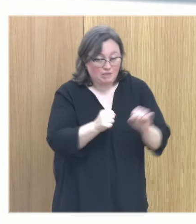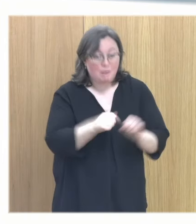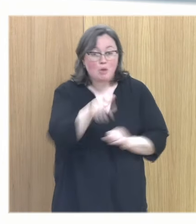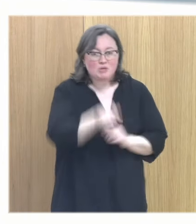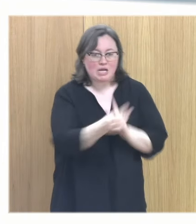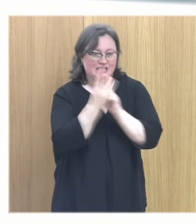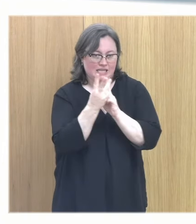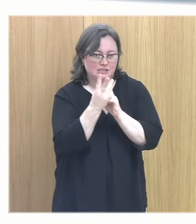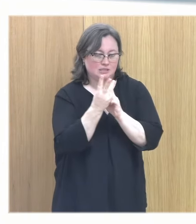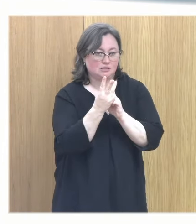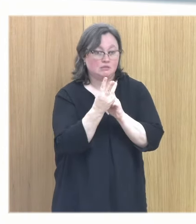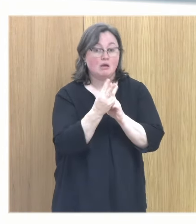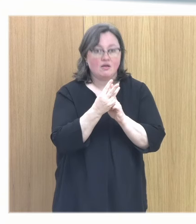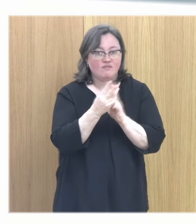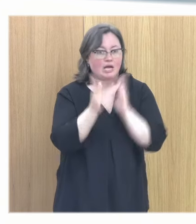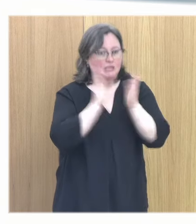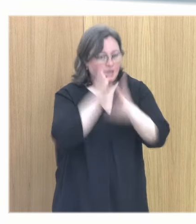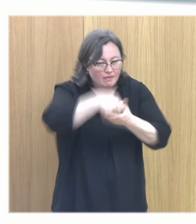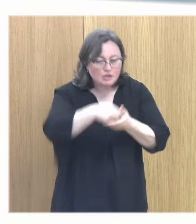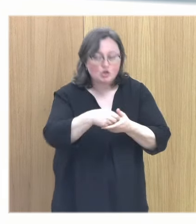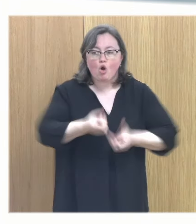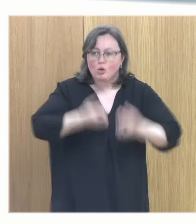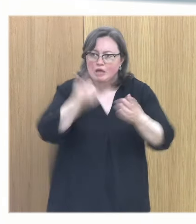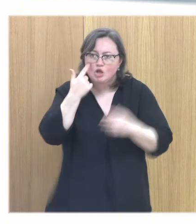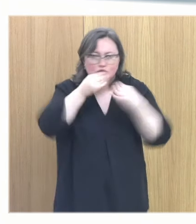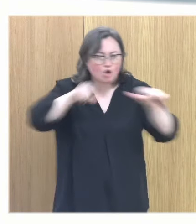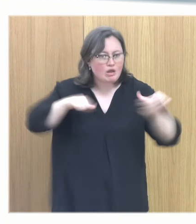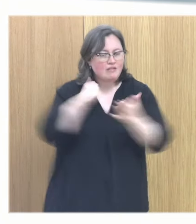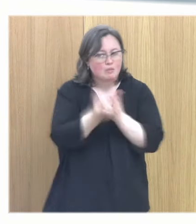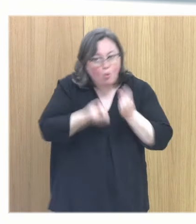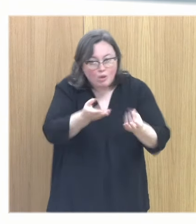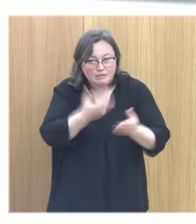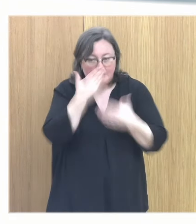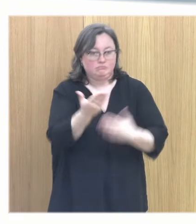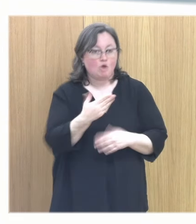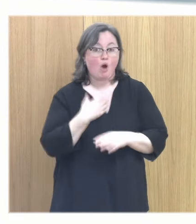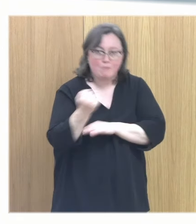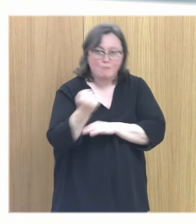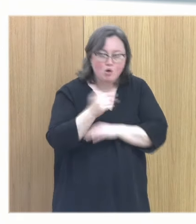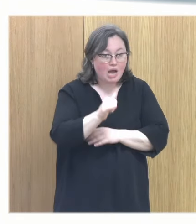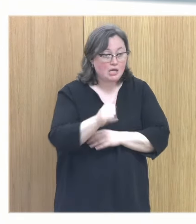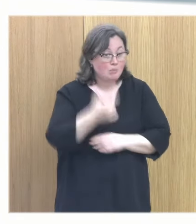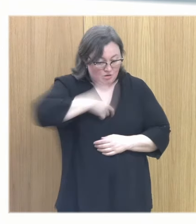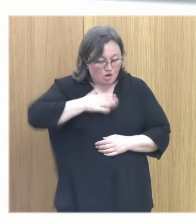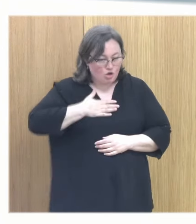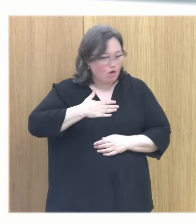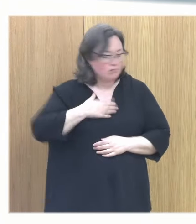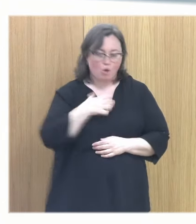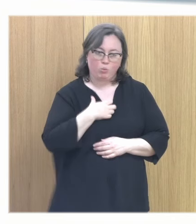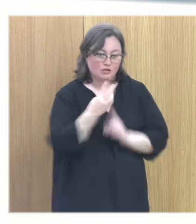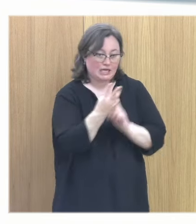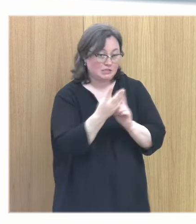personas a las que les cuentan que están en terapia a las que les hayan contado su historia de trauma en las que ellas se apoyen y yo no puedo ser una de esas personas